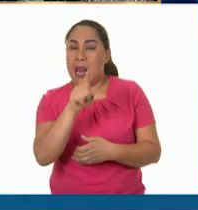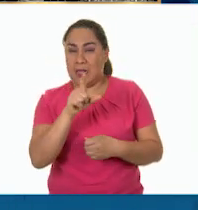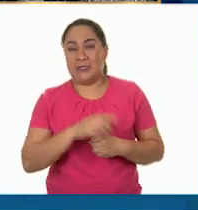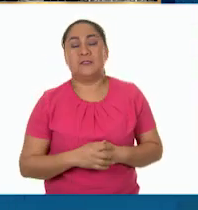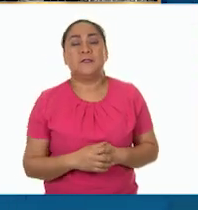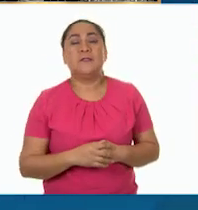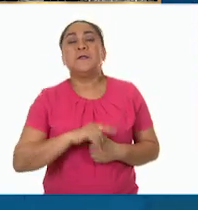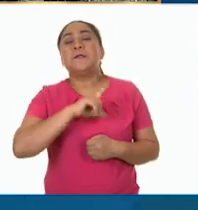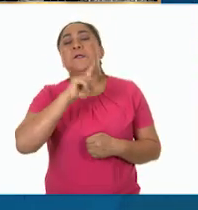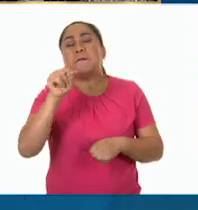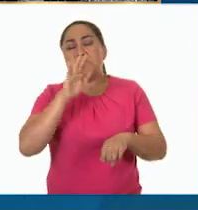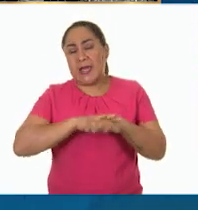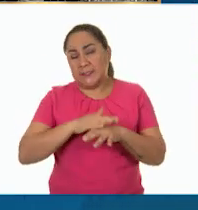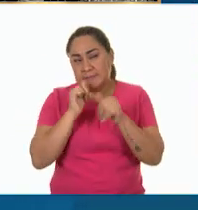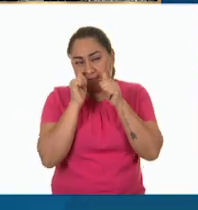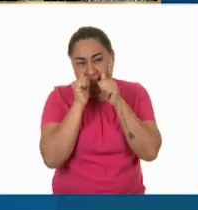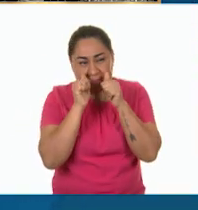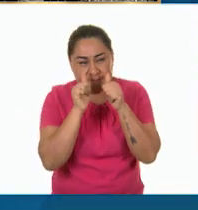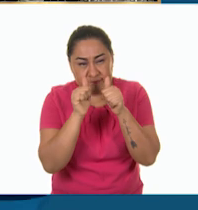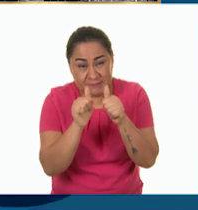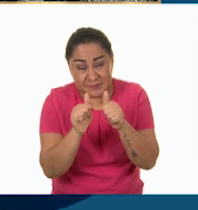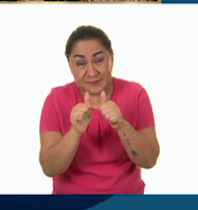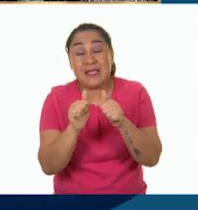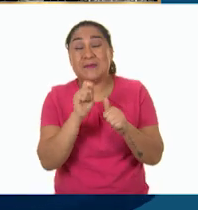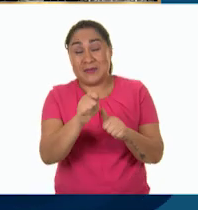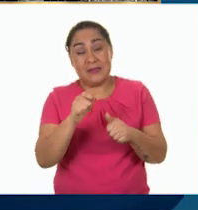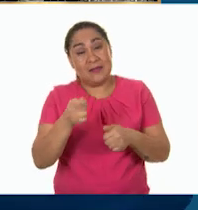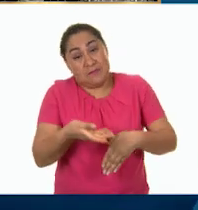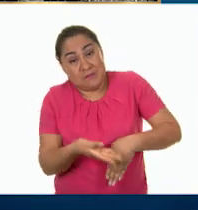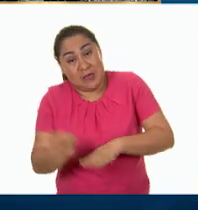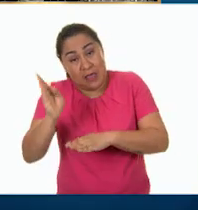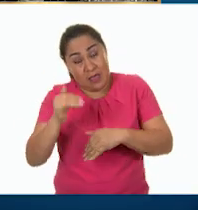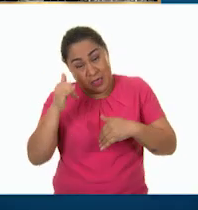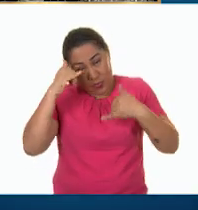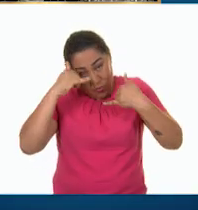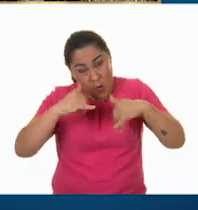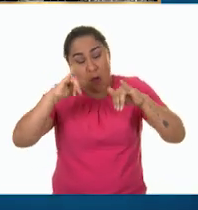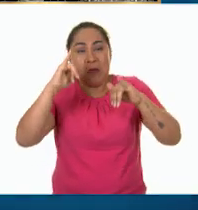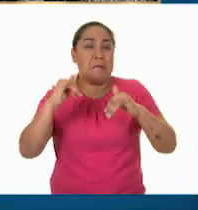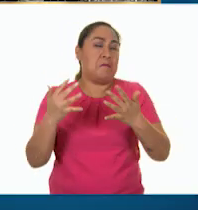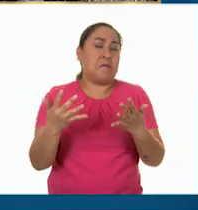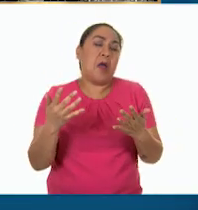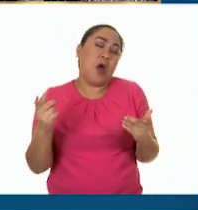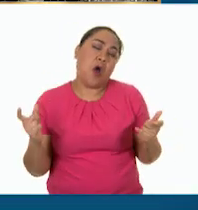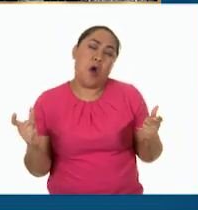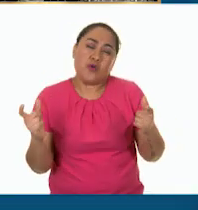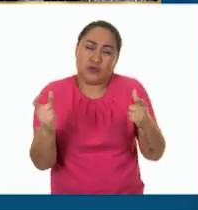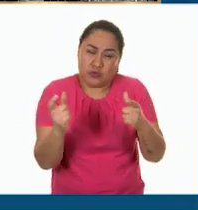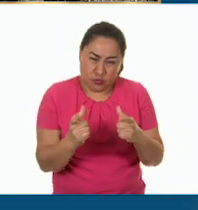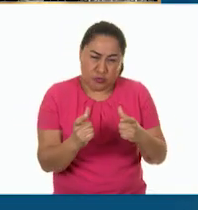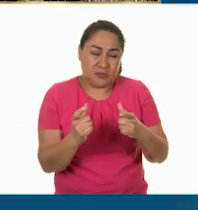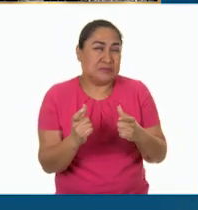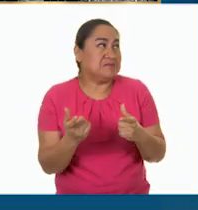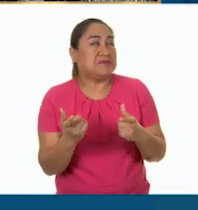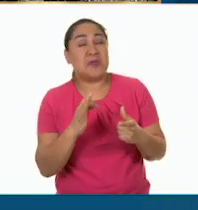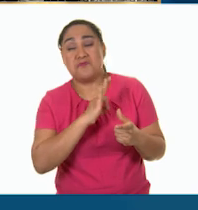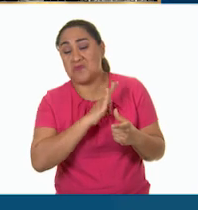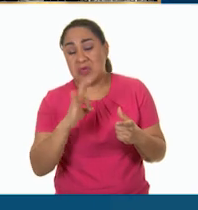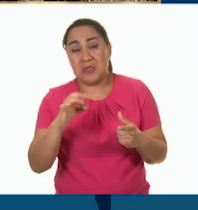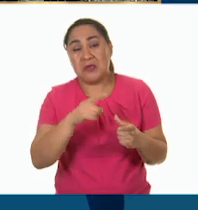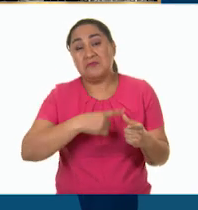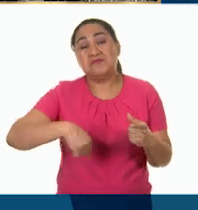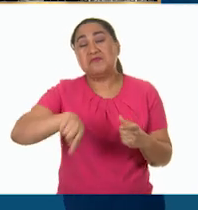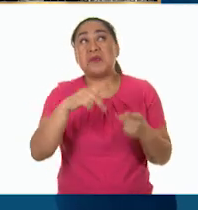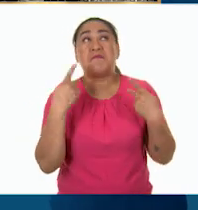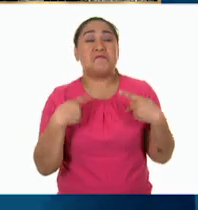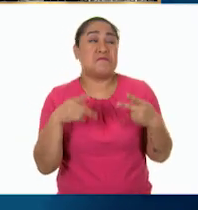podemos ver, si observamos con cuidado, esta plaza de toros tiene una capacidad relativamente pequeña. Apenas podría albergar un par